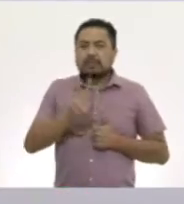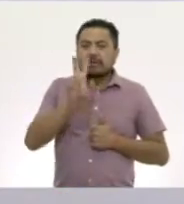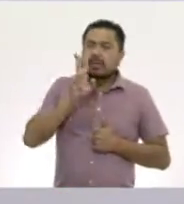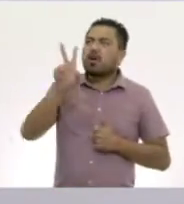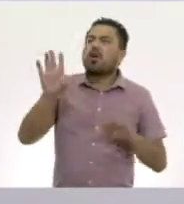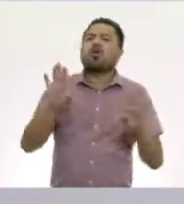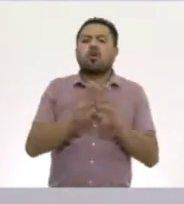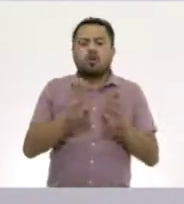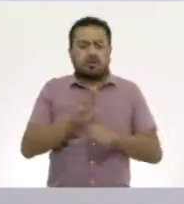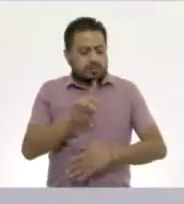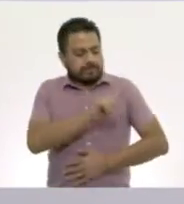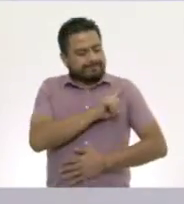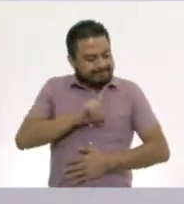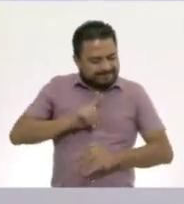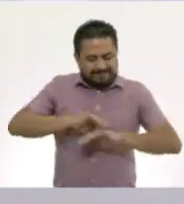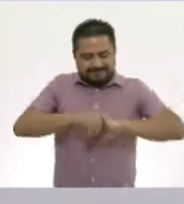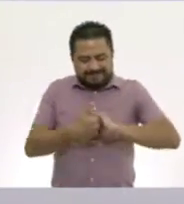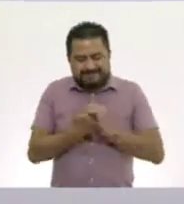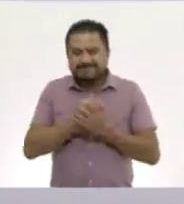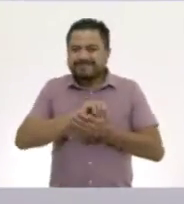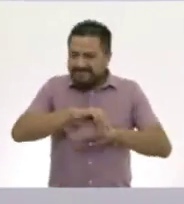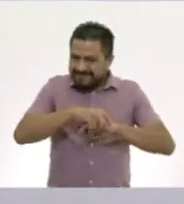cómo hay que lavarse las manos!